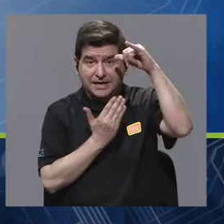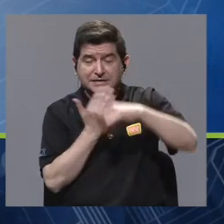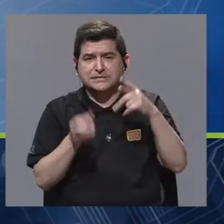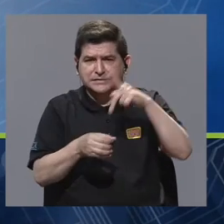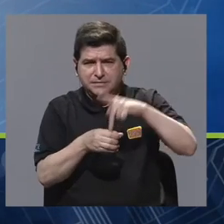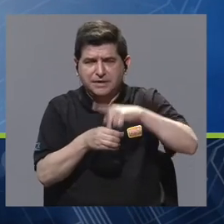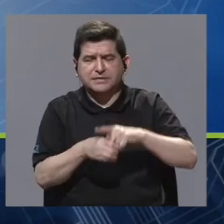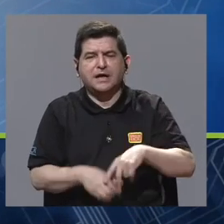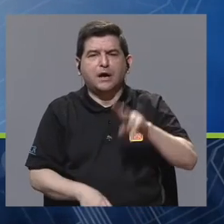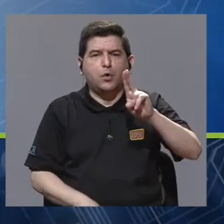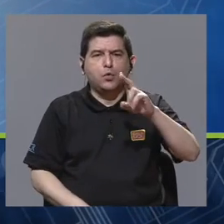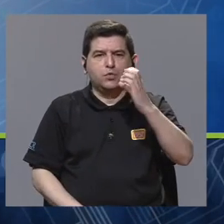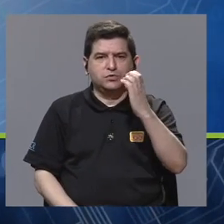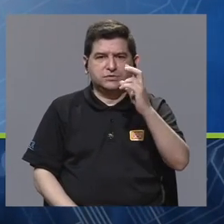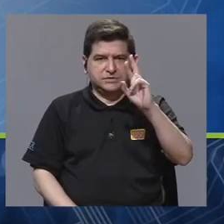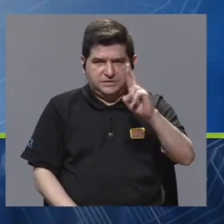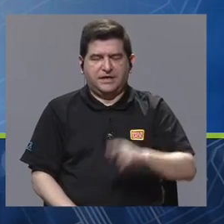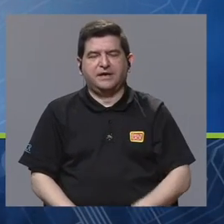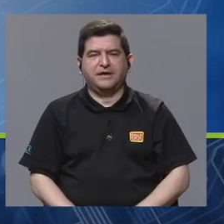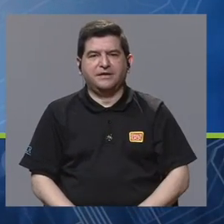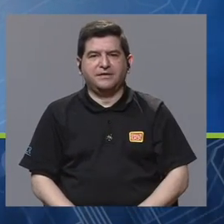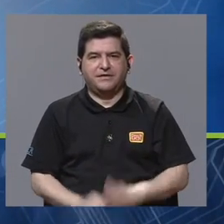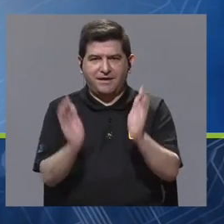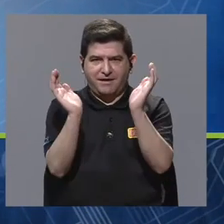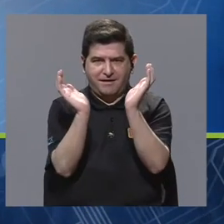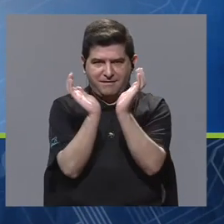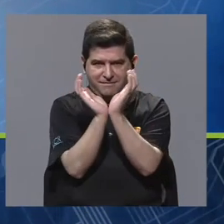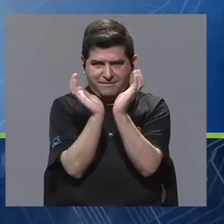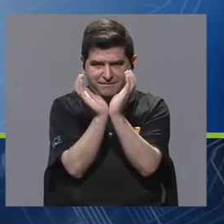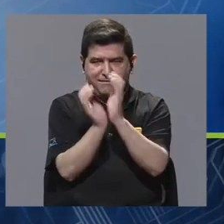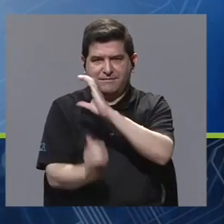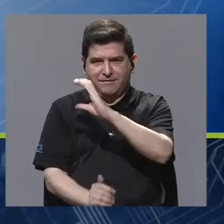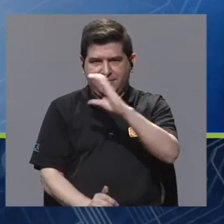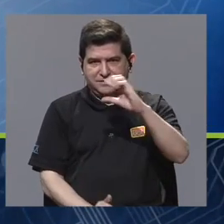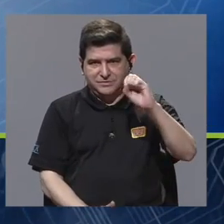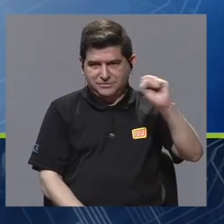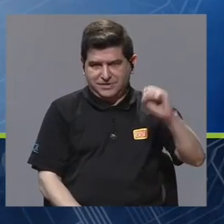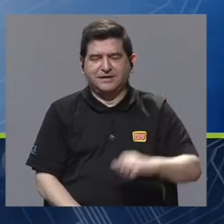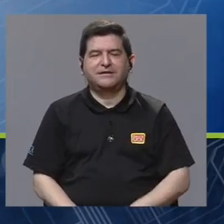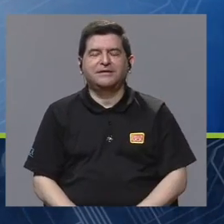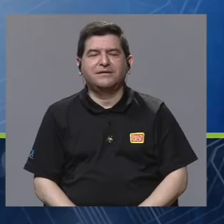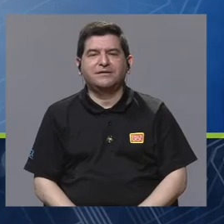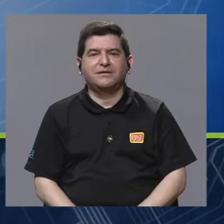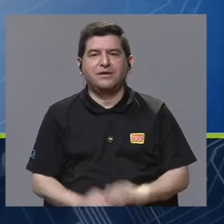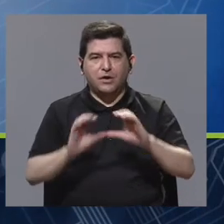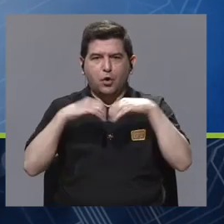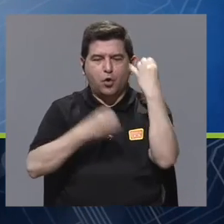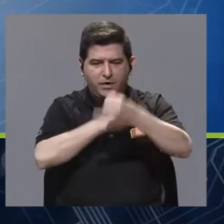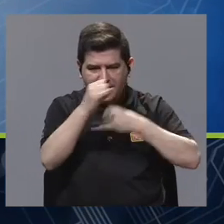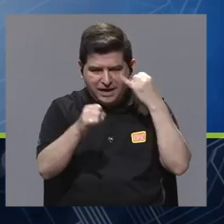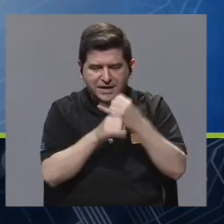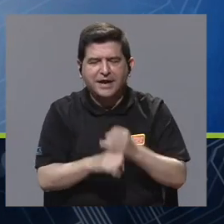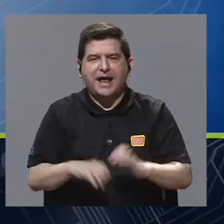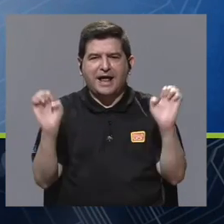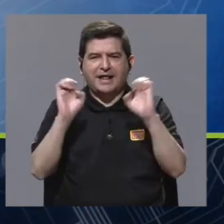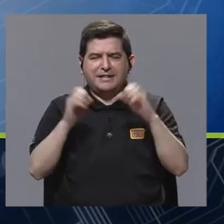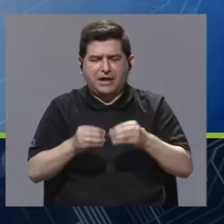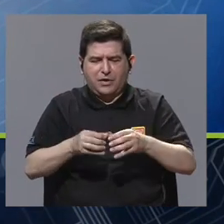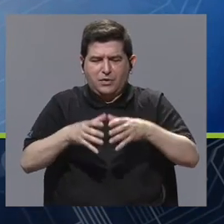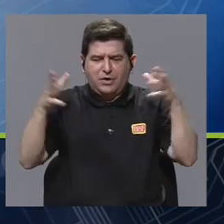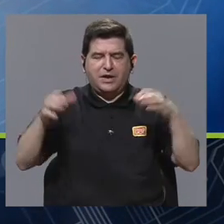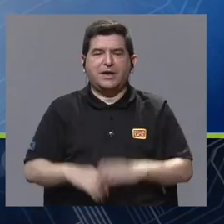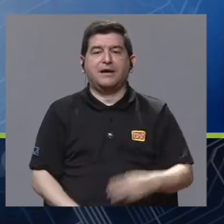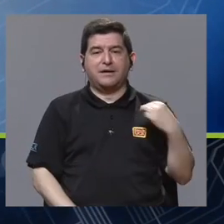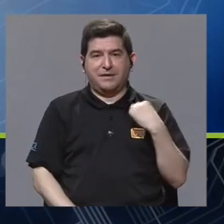proyecto participan la Universidad de Costa Rica, la Caja Costarricense de Seguro Social, el Organismo Internacional de Energía